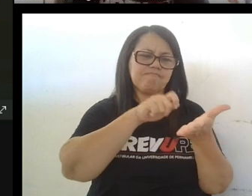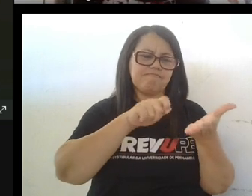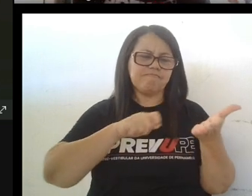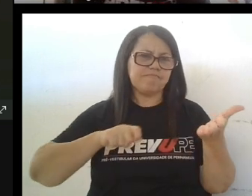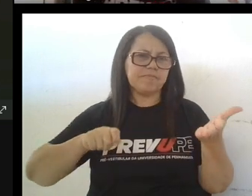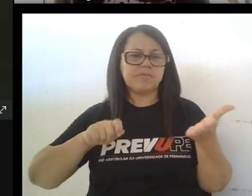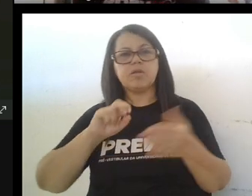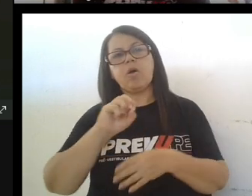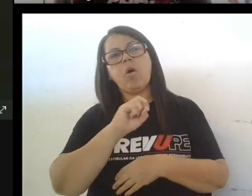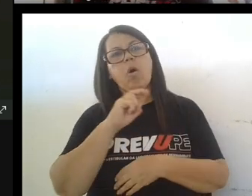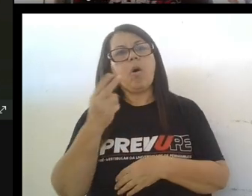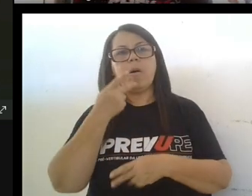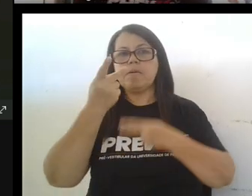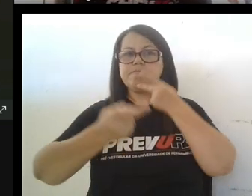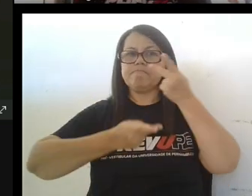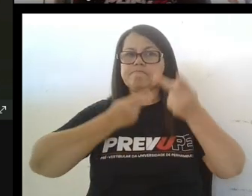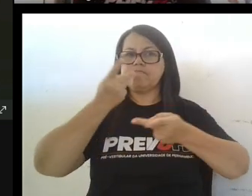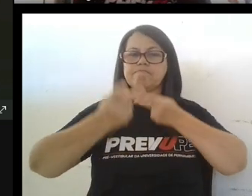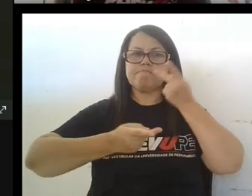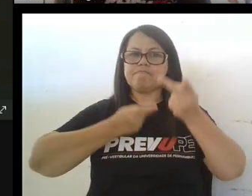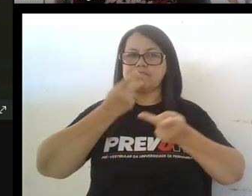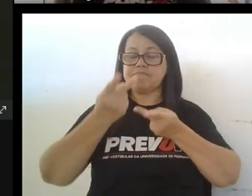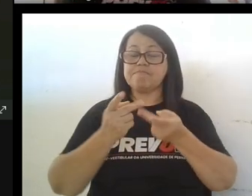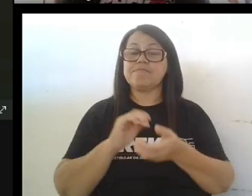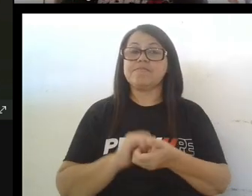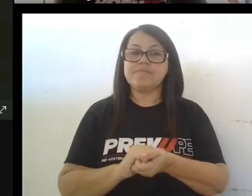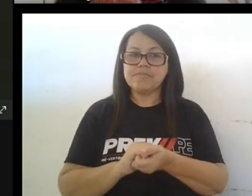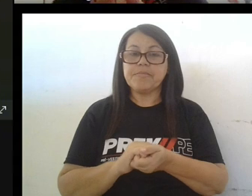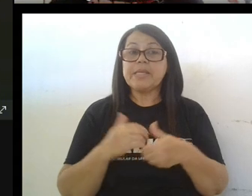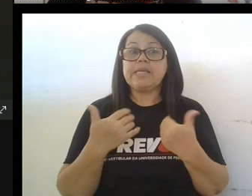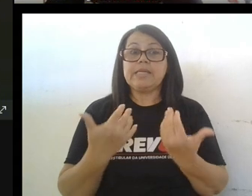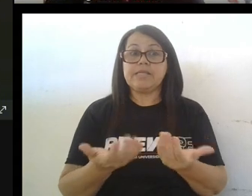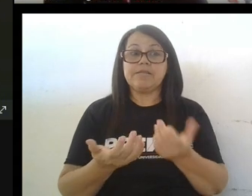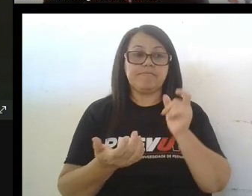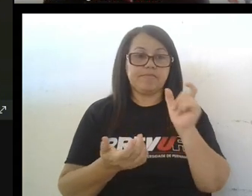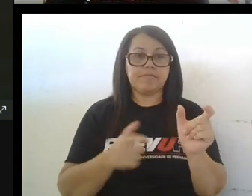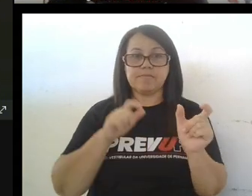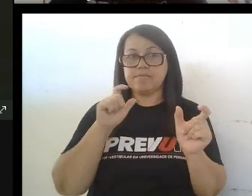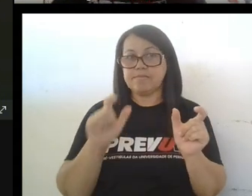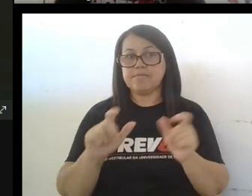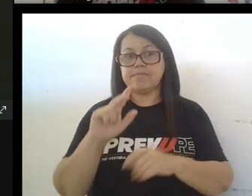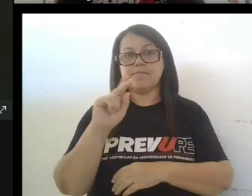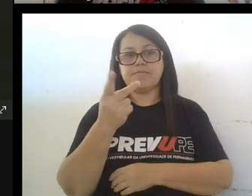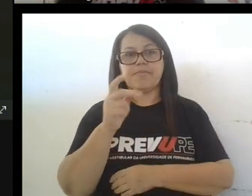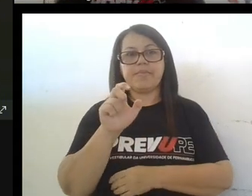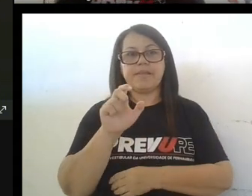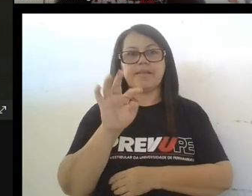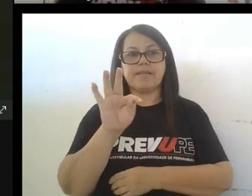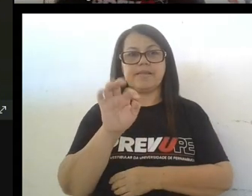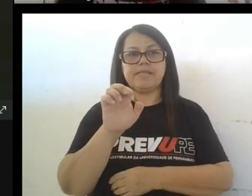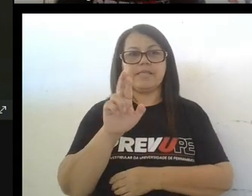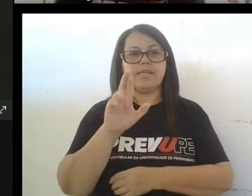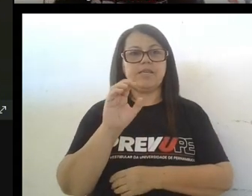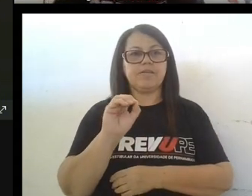escrita o de pronunciación entonces estas palabras no los heterosemánticos